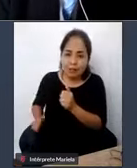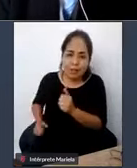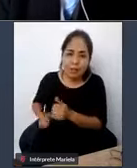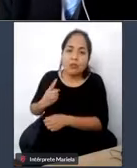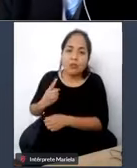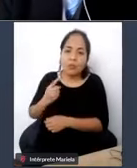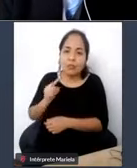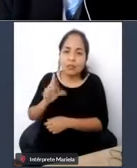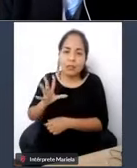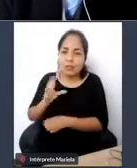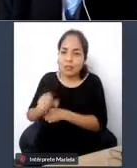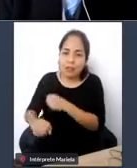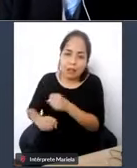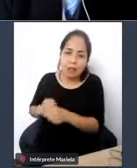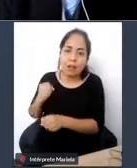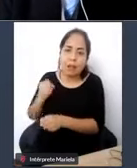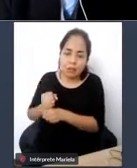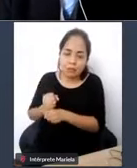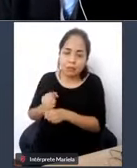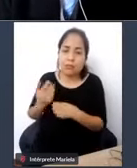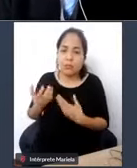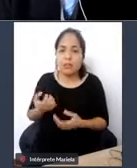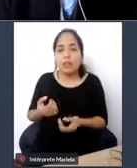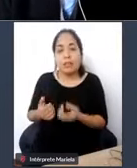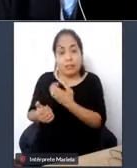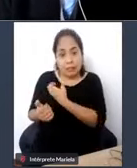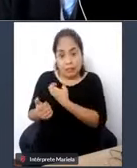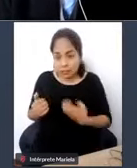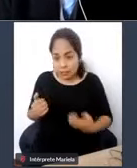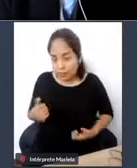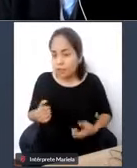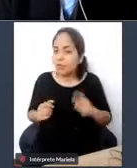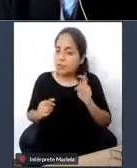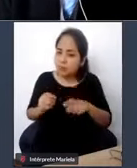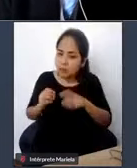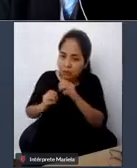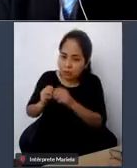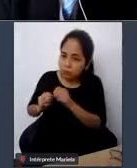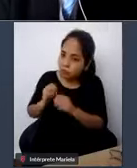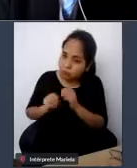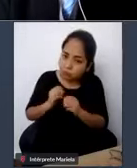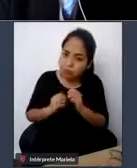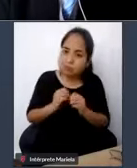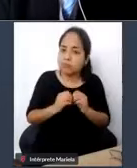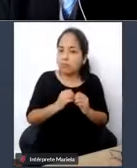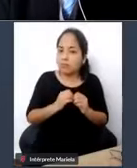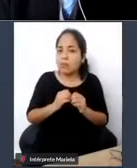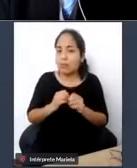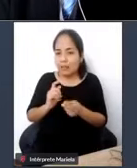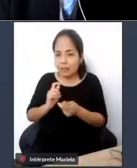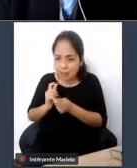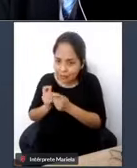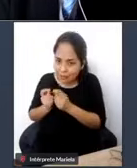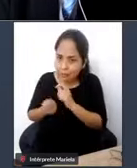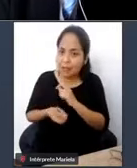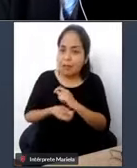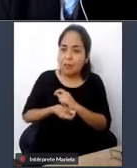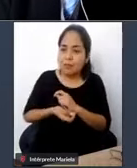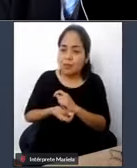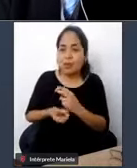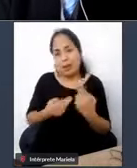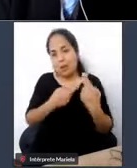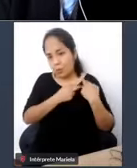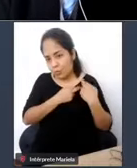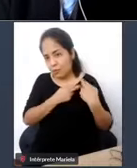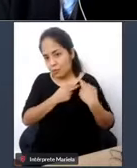y que el Estado comience a restituir en alguna medida la gran deuda social que tiene